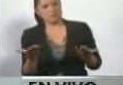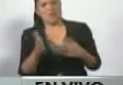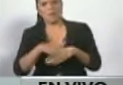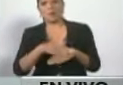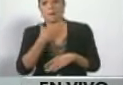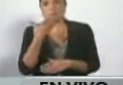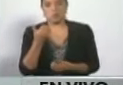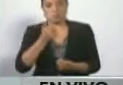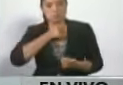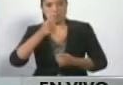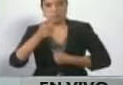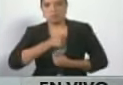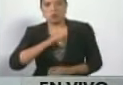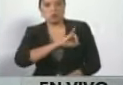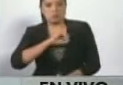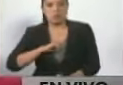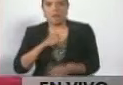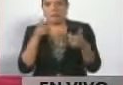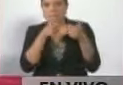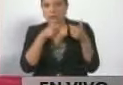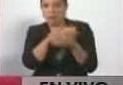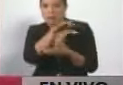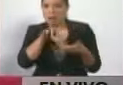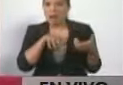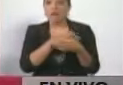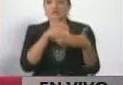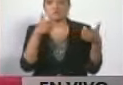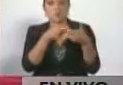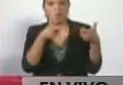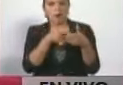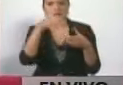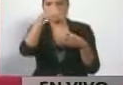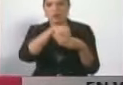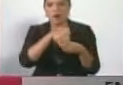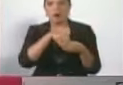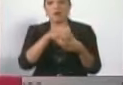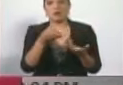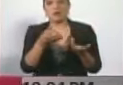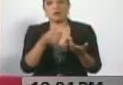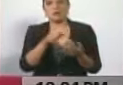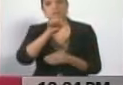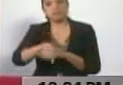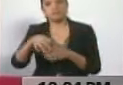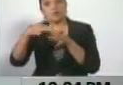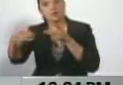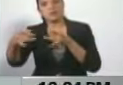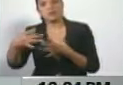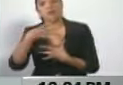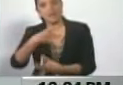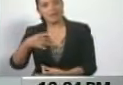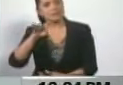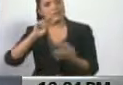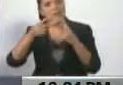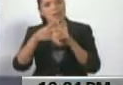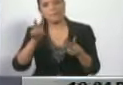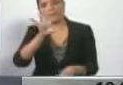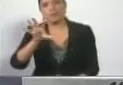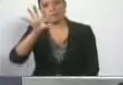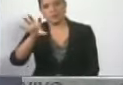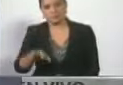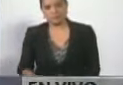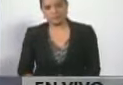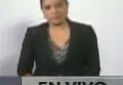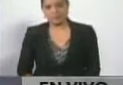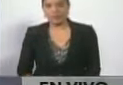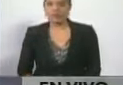minúsculos y sus peleas intestinas y su guerra a cuchillos por encima de los grandes intereses de la paz del país? ¿Qué piensas tú, Jorge? Presidente,